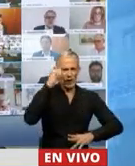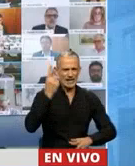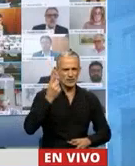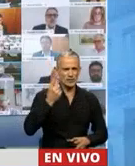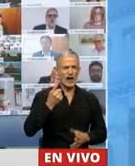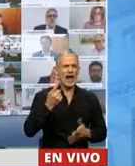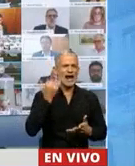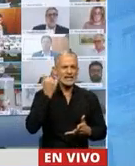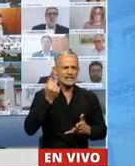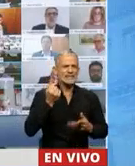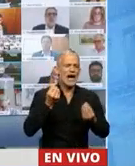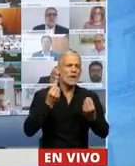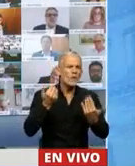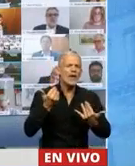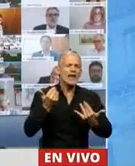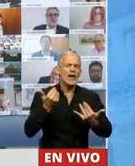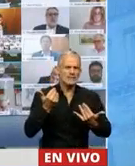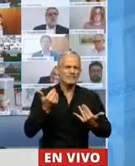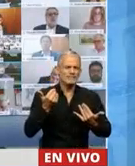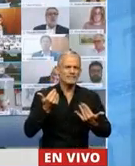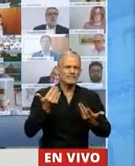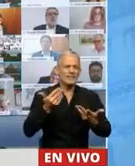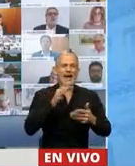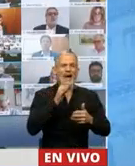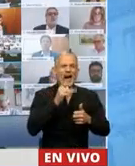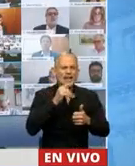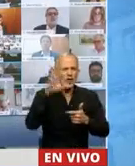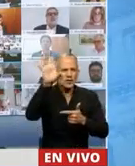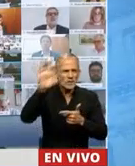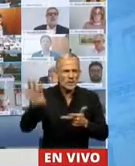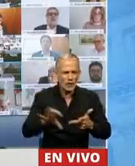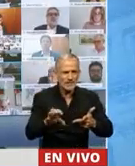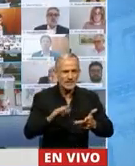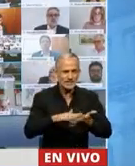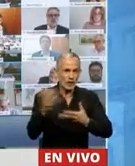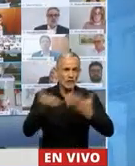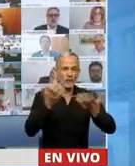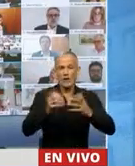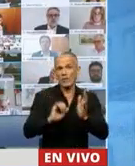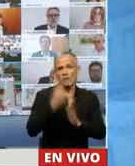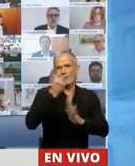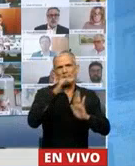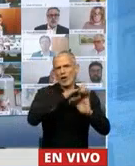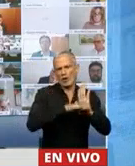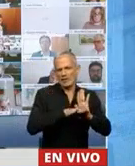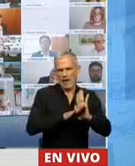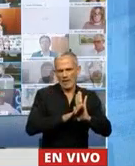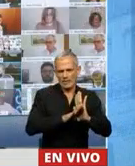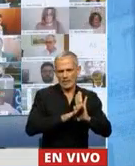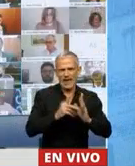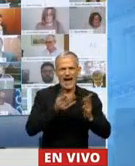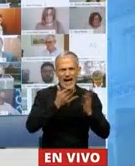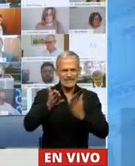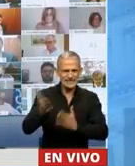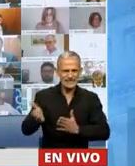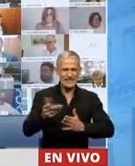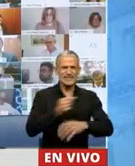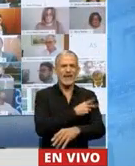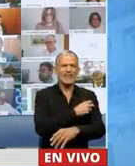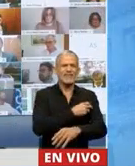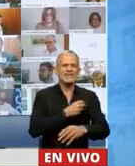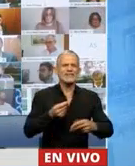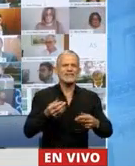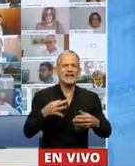tenga presente no solo las 14 provincias, sino con un orden de prioridades, la asistencia de defensa